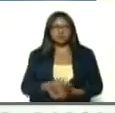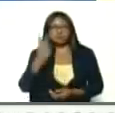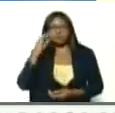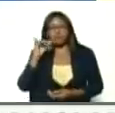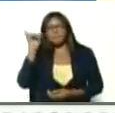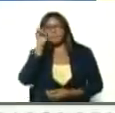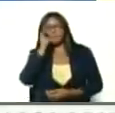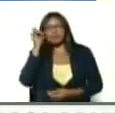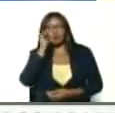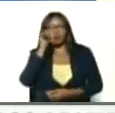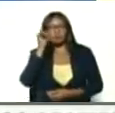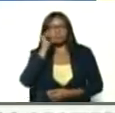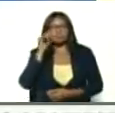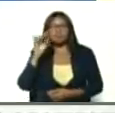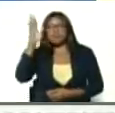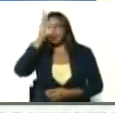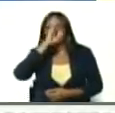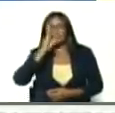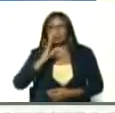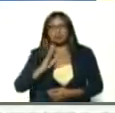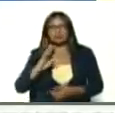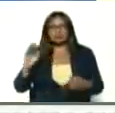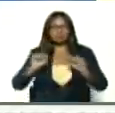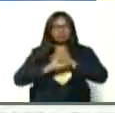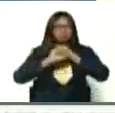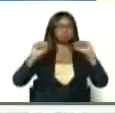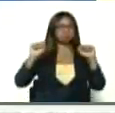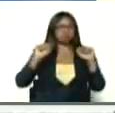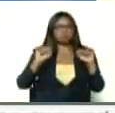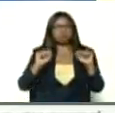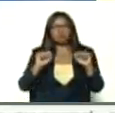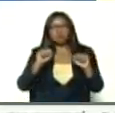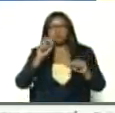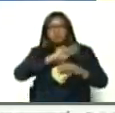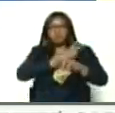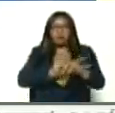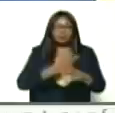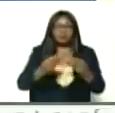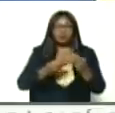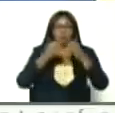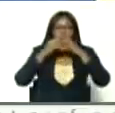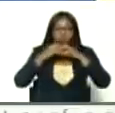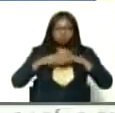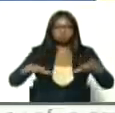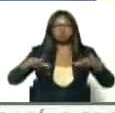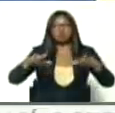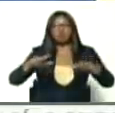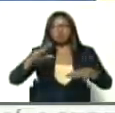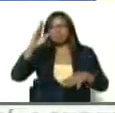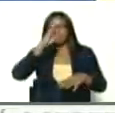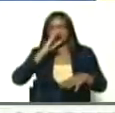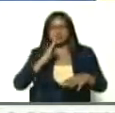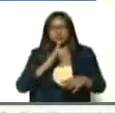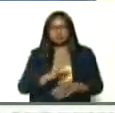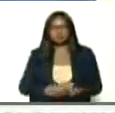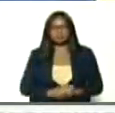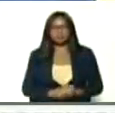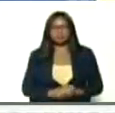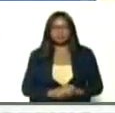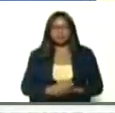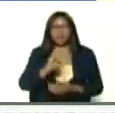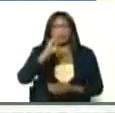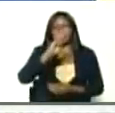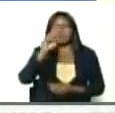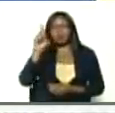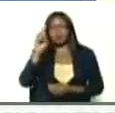de Brasil, un colapso, producto de la expansión, de la variante amazónica, P1 y